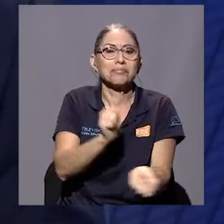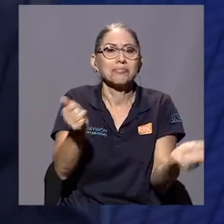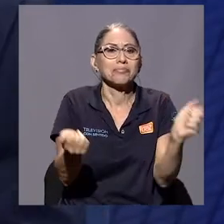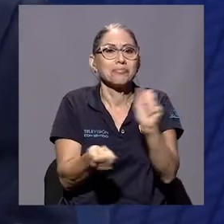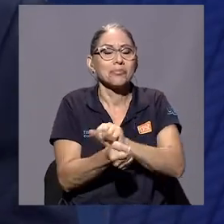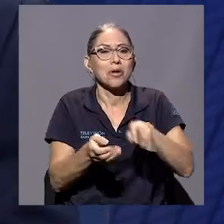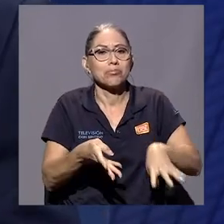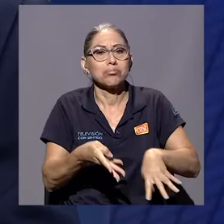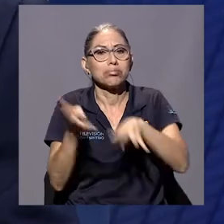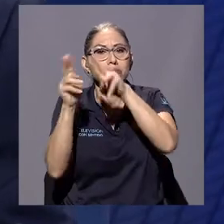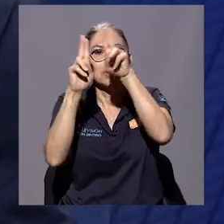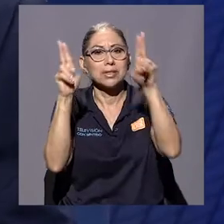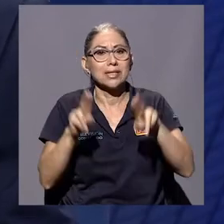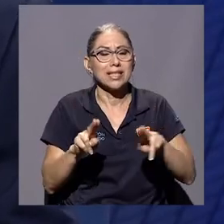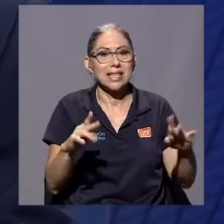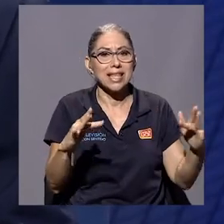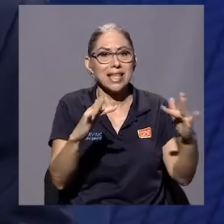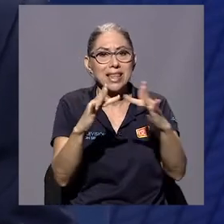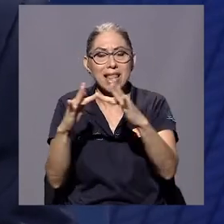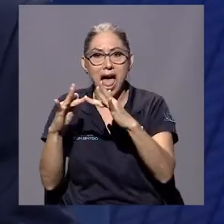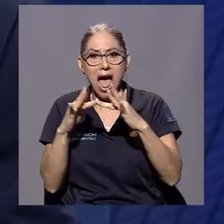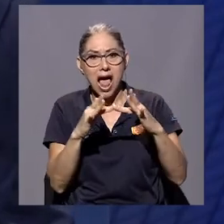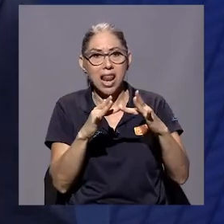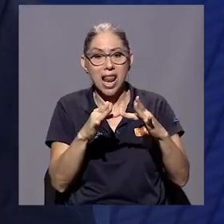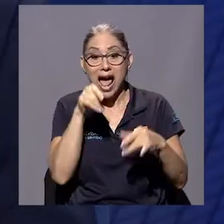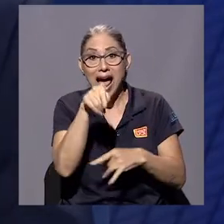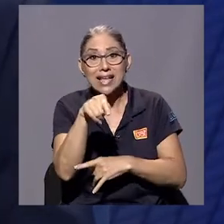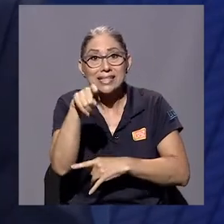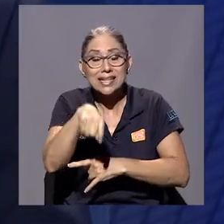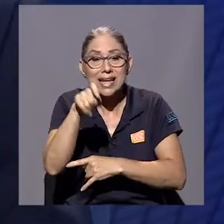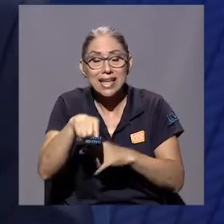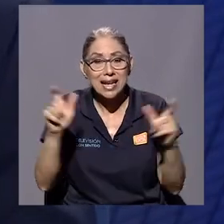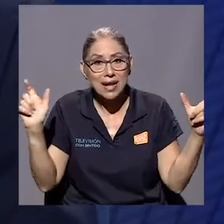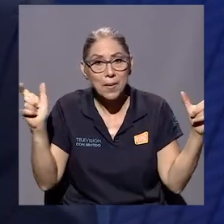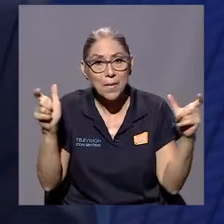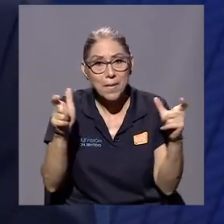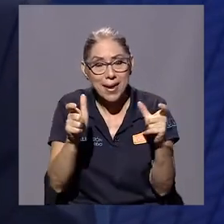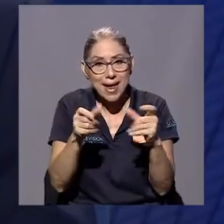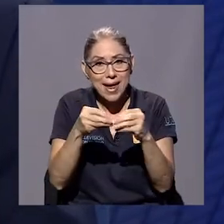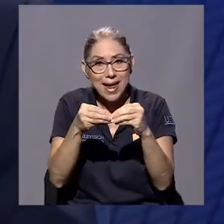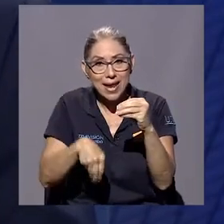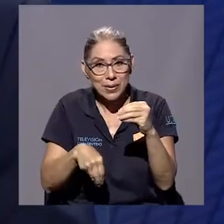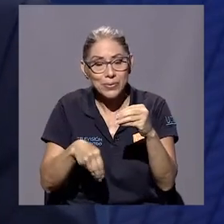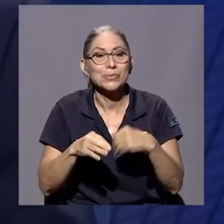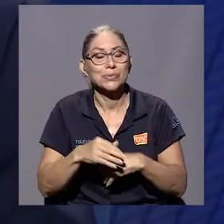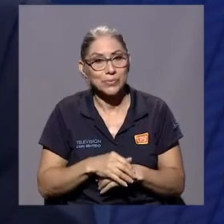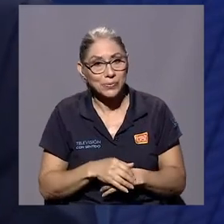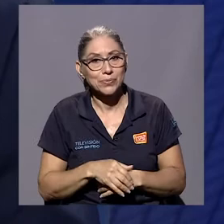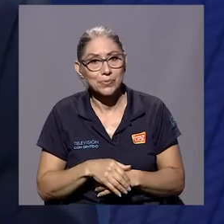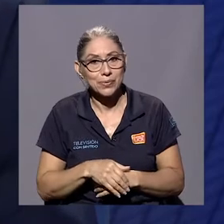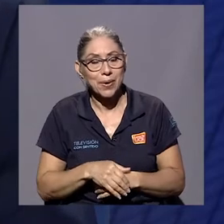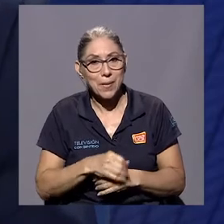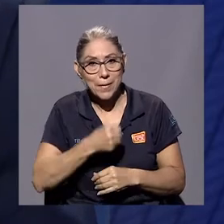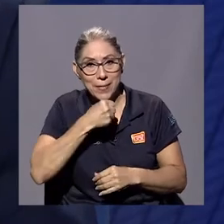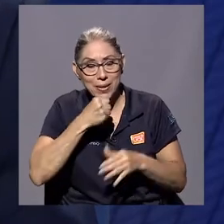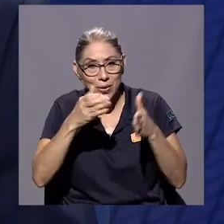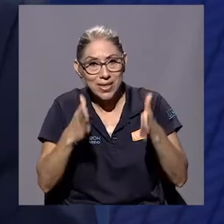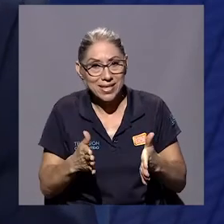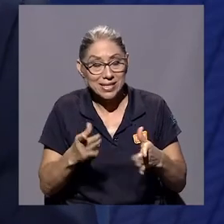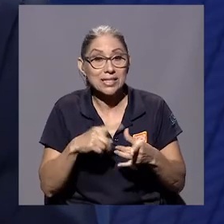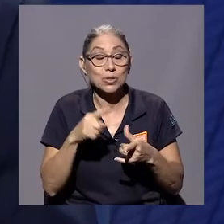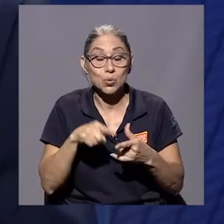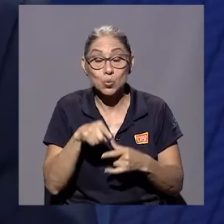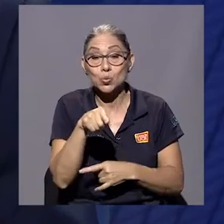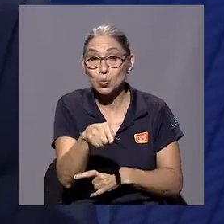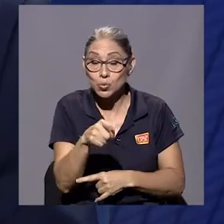en lo digital se requieren menos periodistas. Por ese lado es una cosa